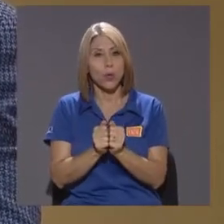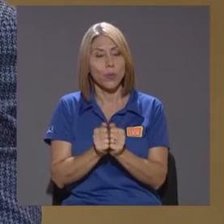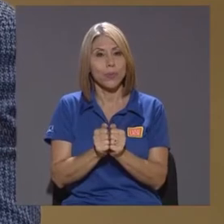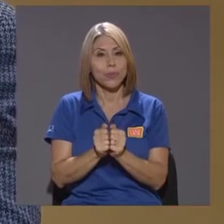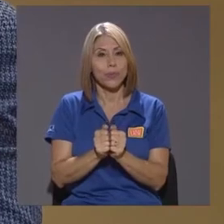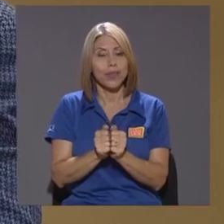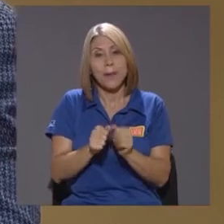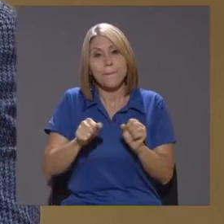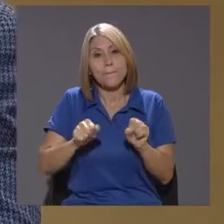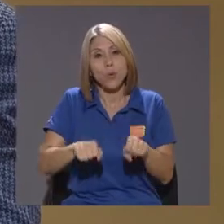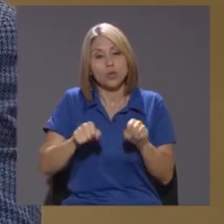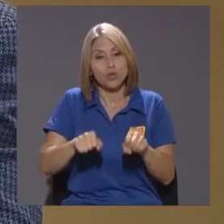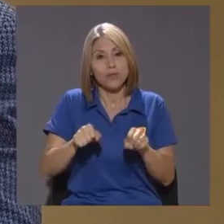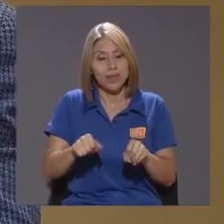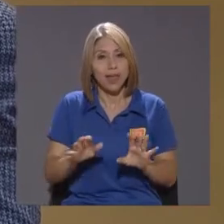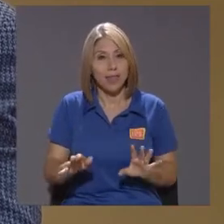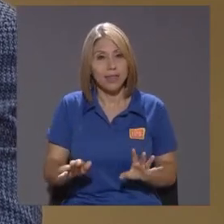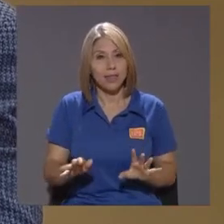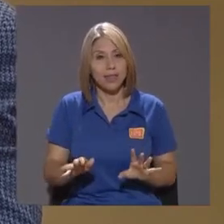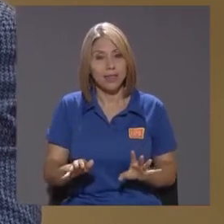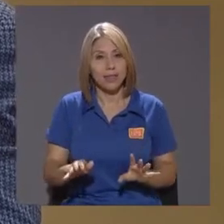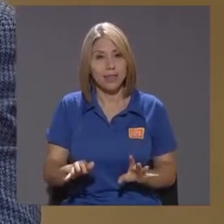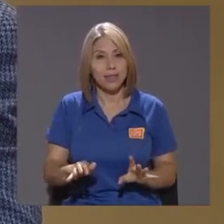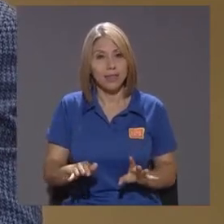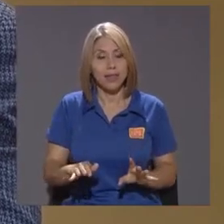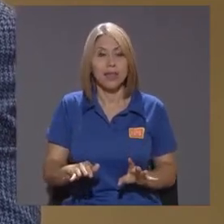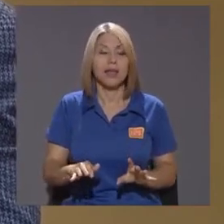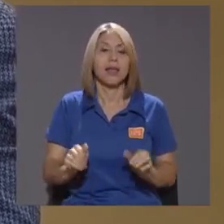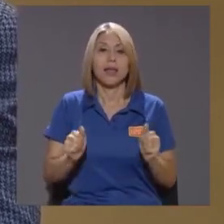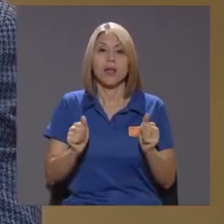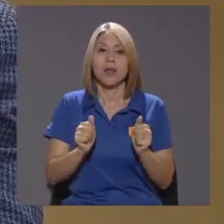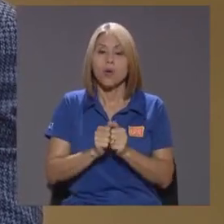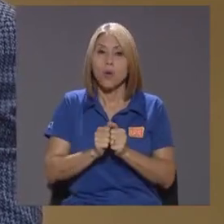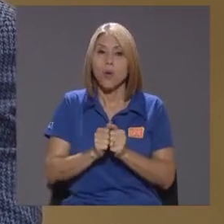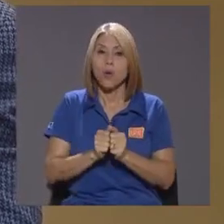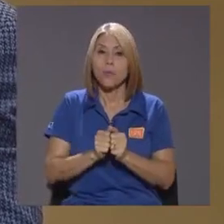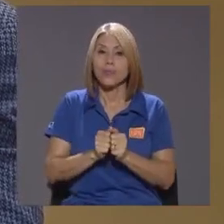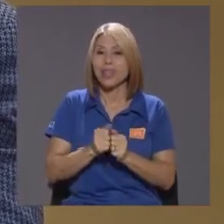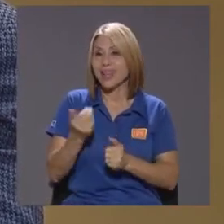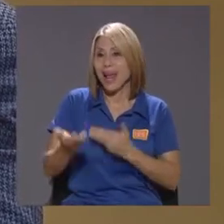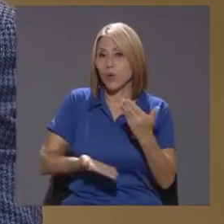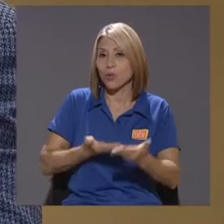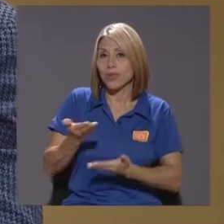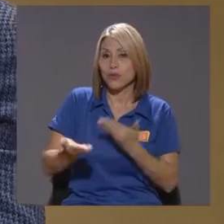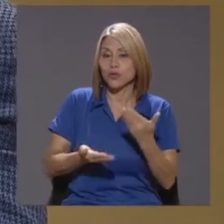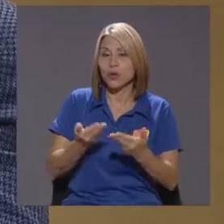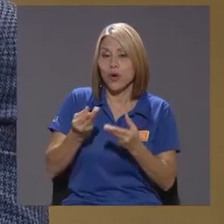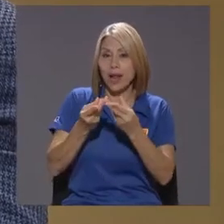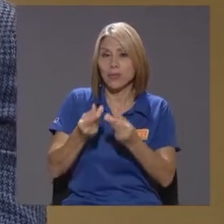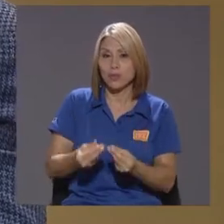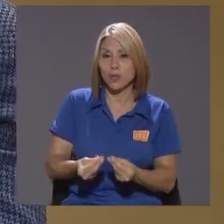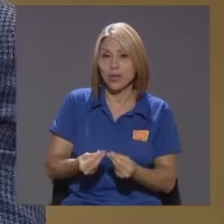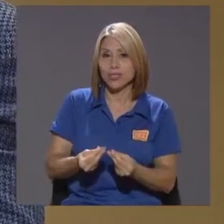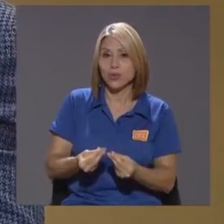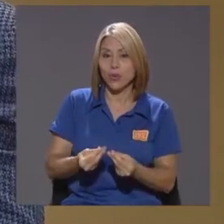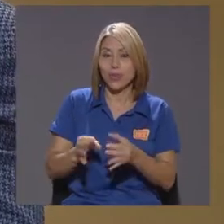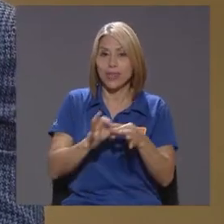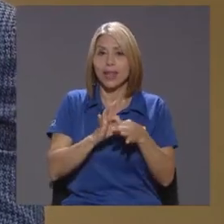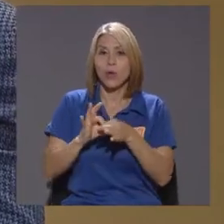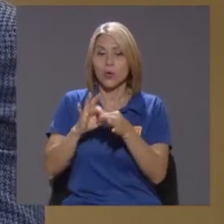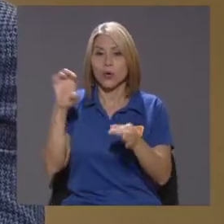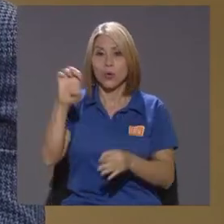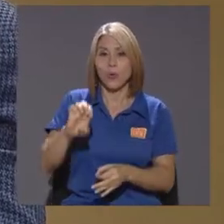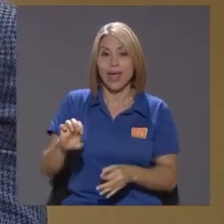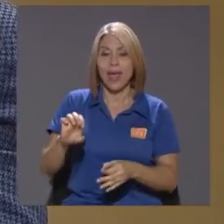La posibilidad Y esto es una Perdón También con la Contribución Que ellos hacían Al presupuesto De la Unión Europea Porque